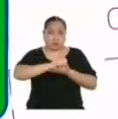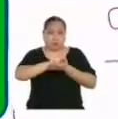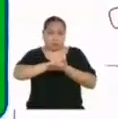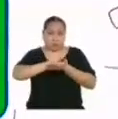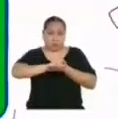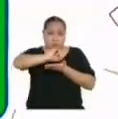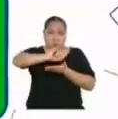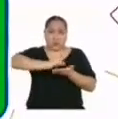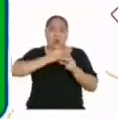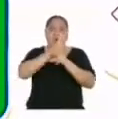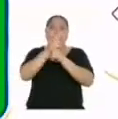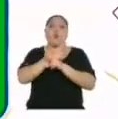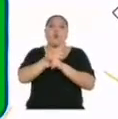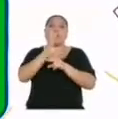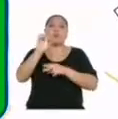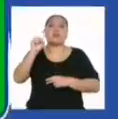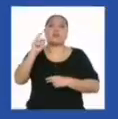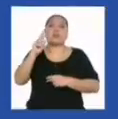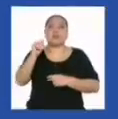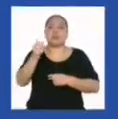escribes. Cuídate, Sara.